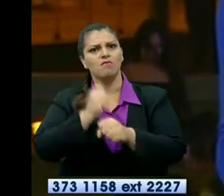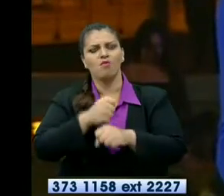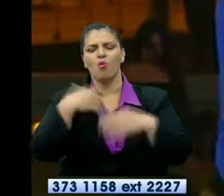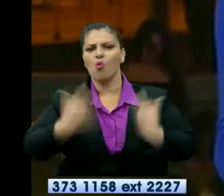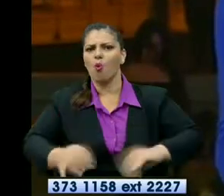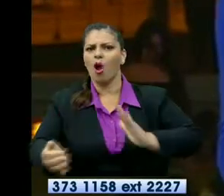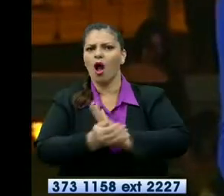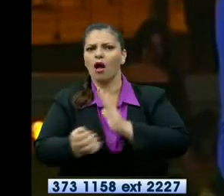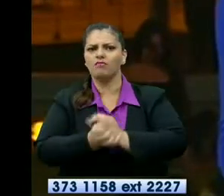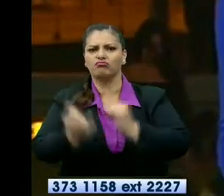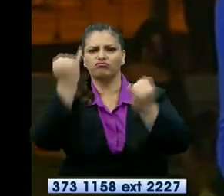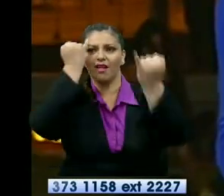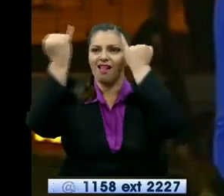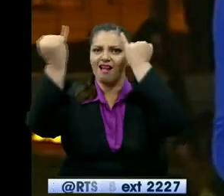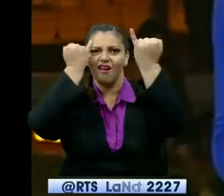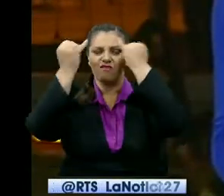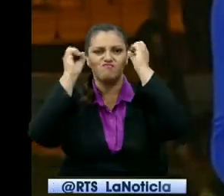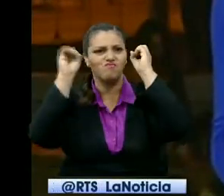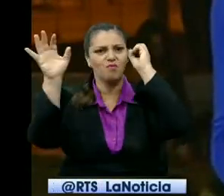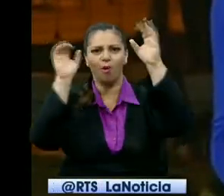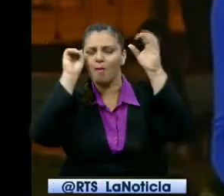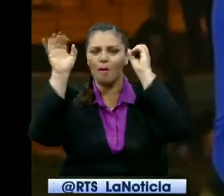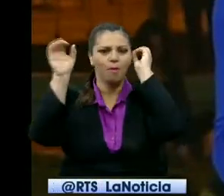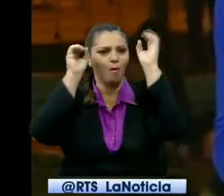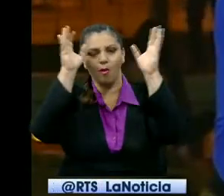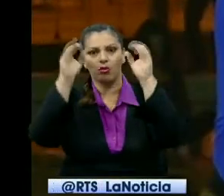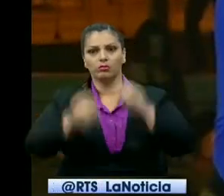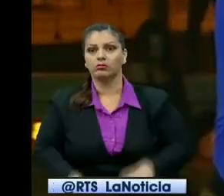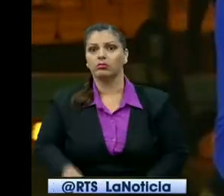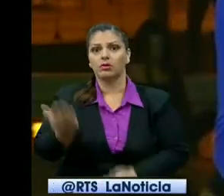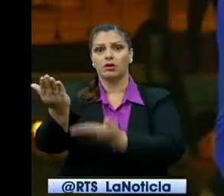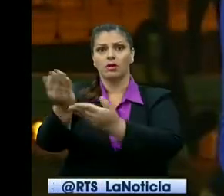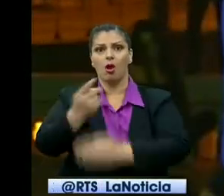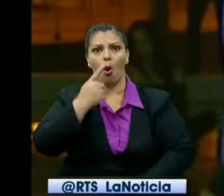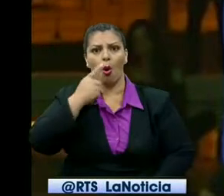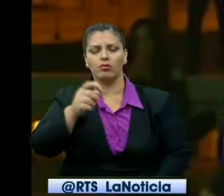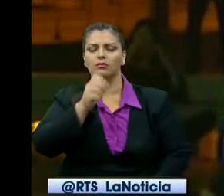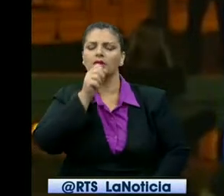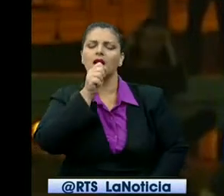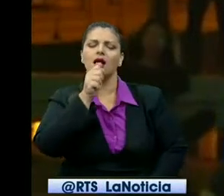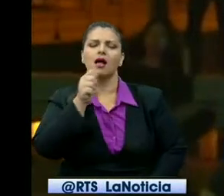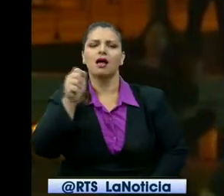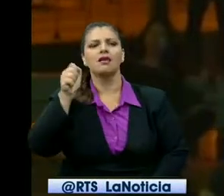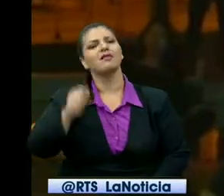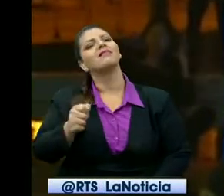Mosquera le rinden homenaje al puerto principal con sus mejores letras y partituras.